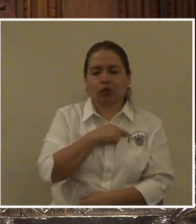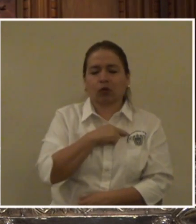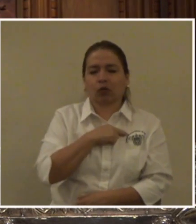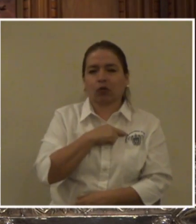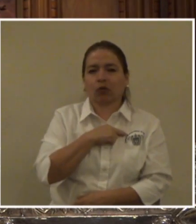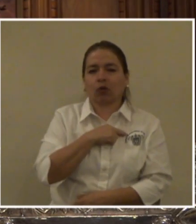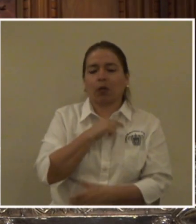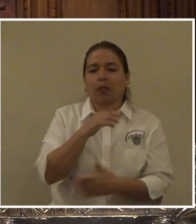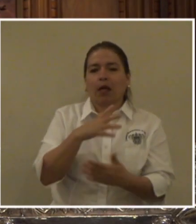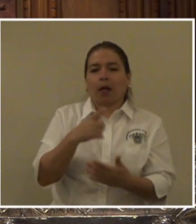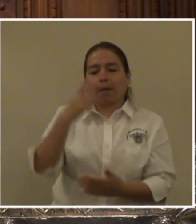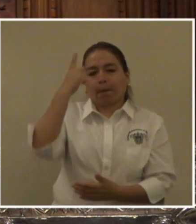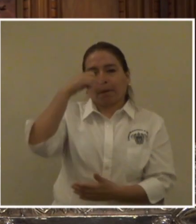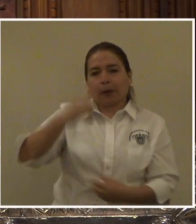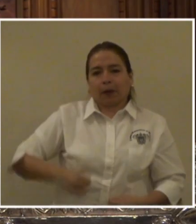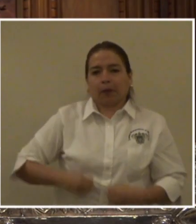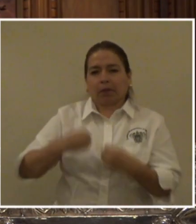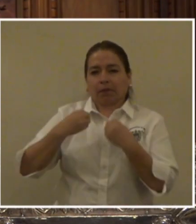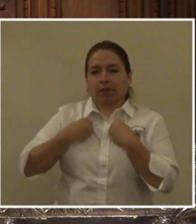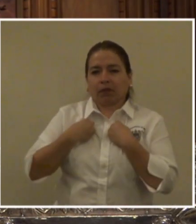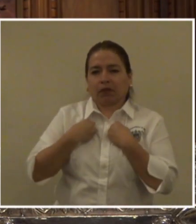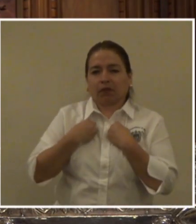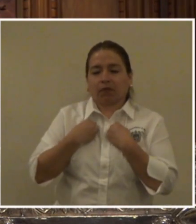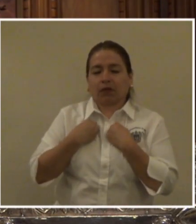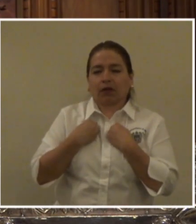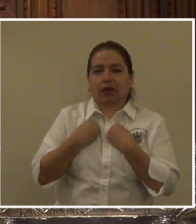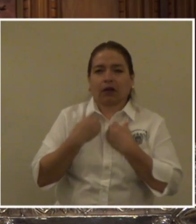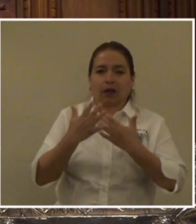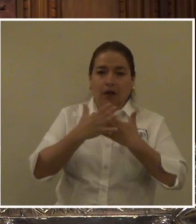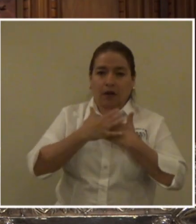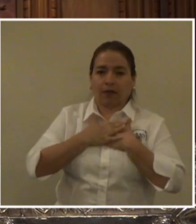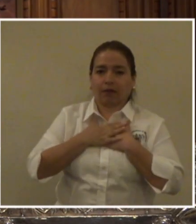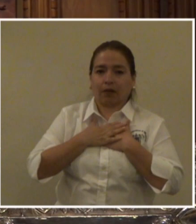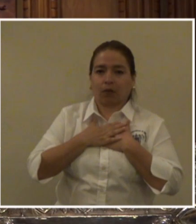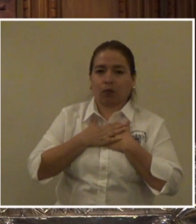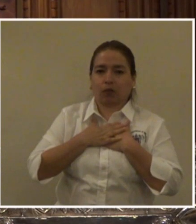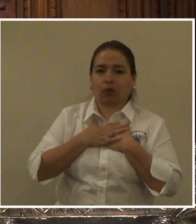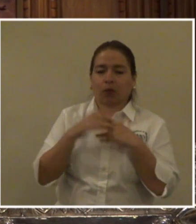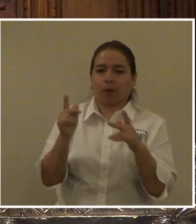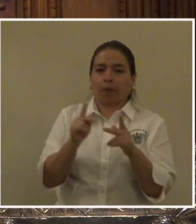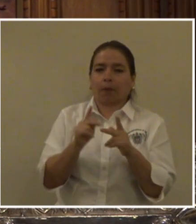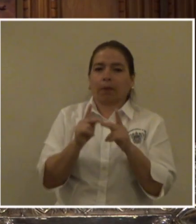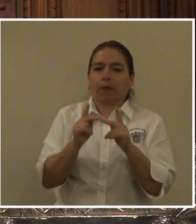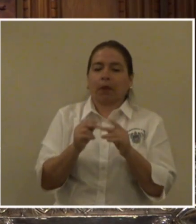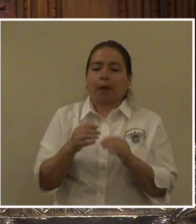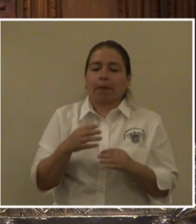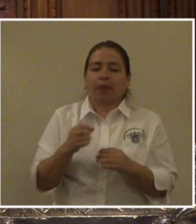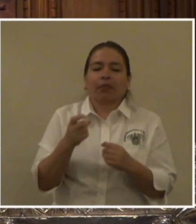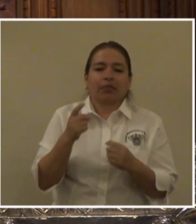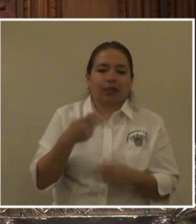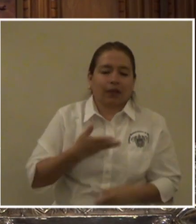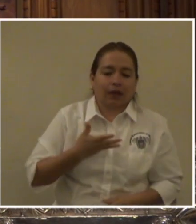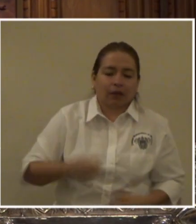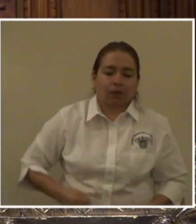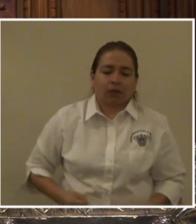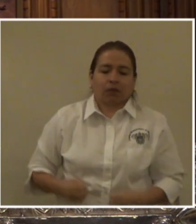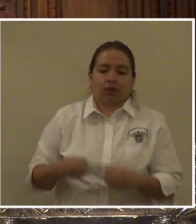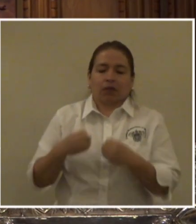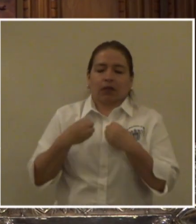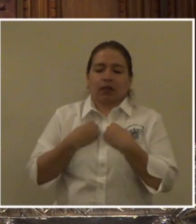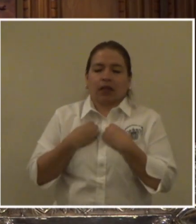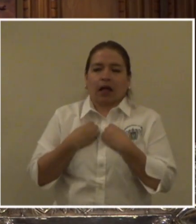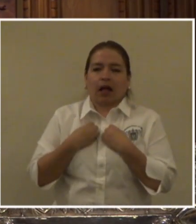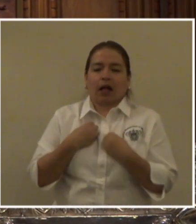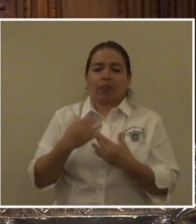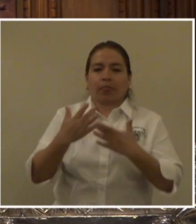Dios para vivir en el amor. Pascua es tiempo de caridad, es